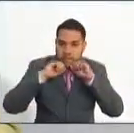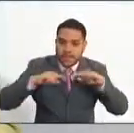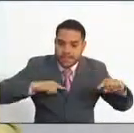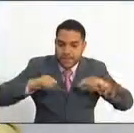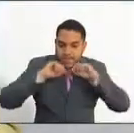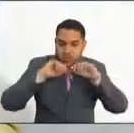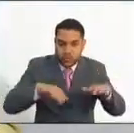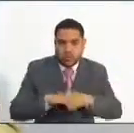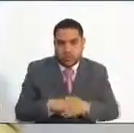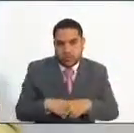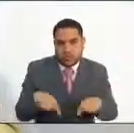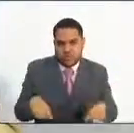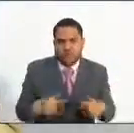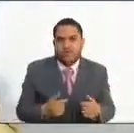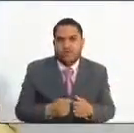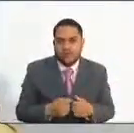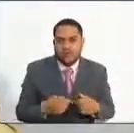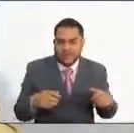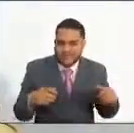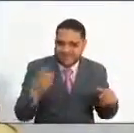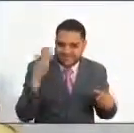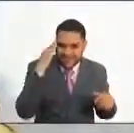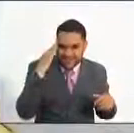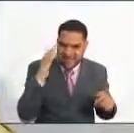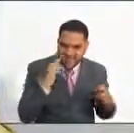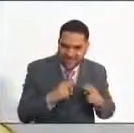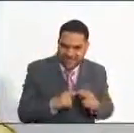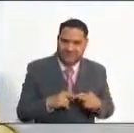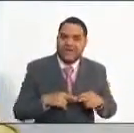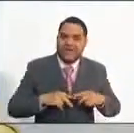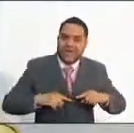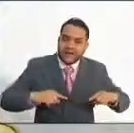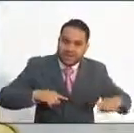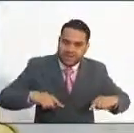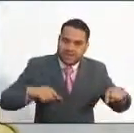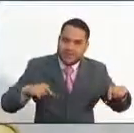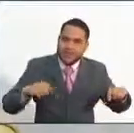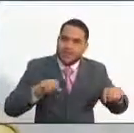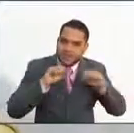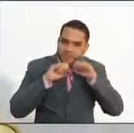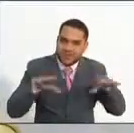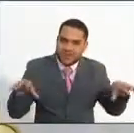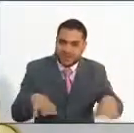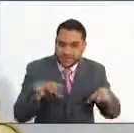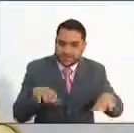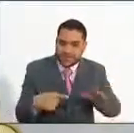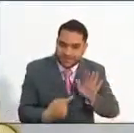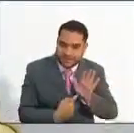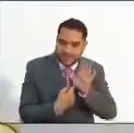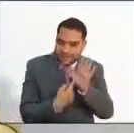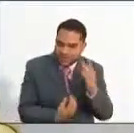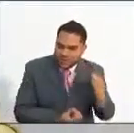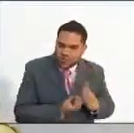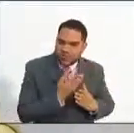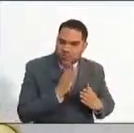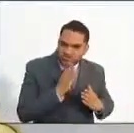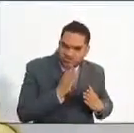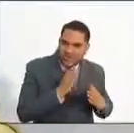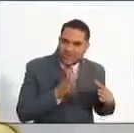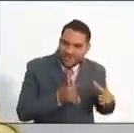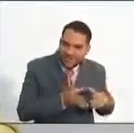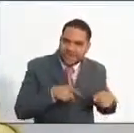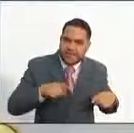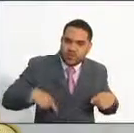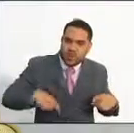Administración Pública en Acción, que ustedes bien lo saben es un producto de la escuela, de la Escuela Superior de Administración Pública bajo la coordinación del Departamento